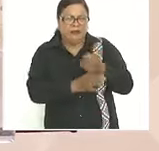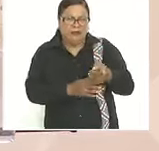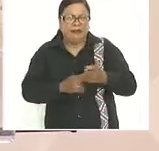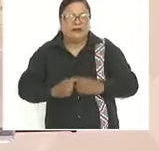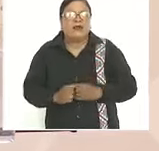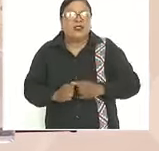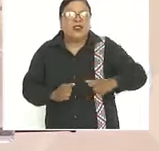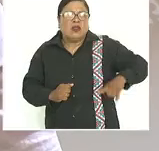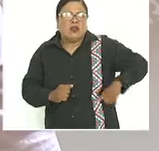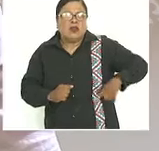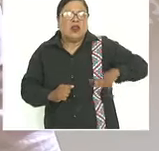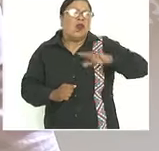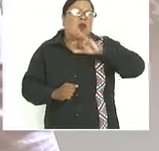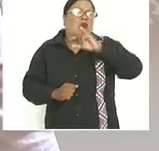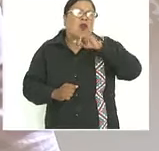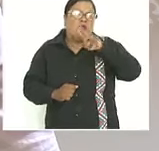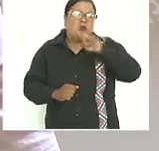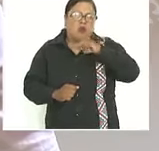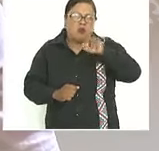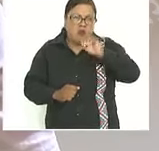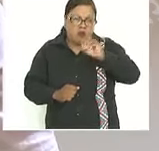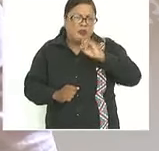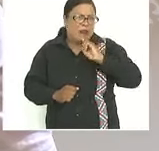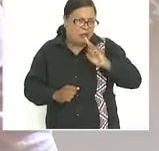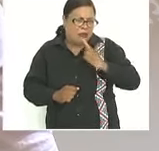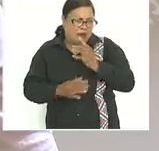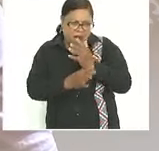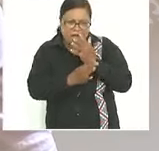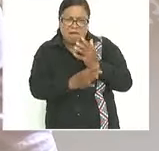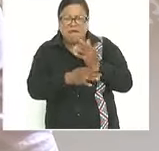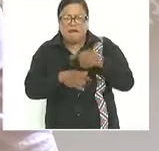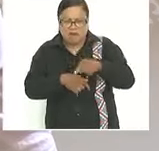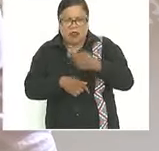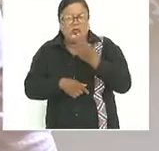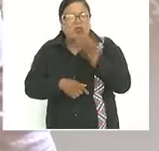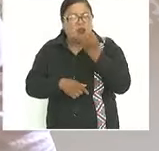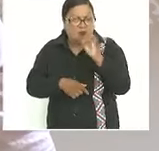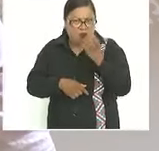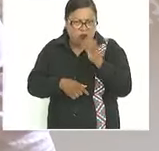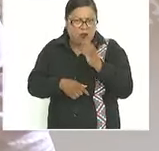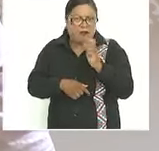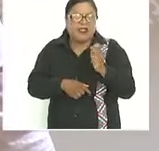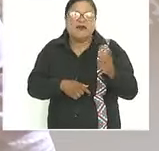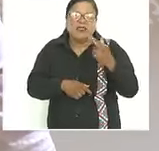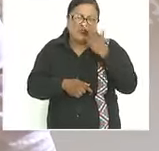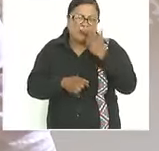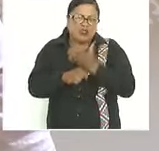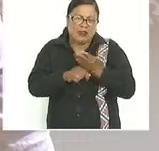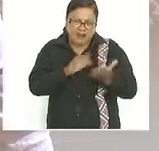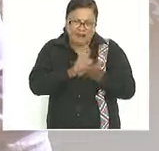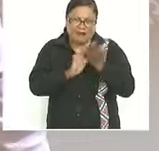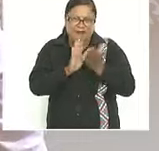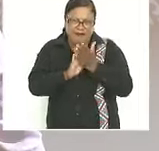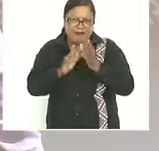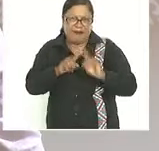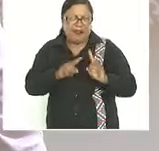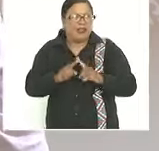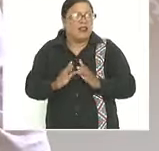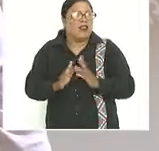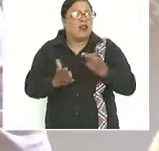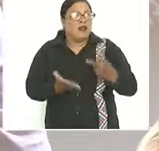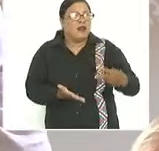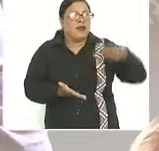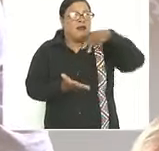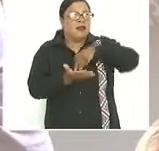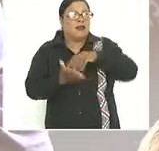Jorge Nuño que es el de obras públicas a ver párate nada más para